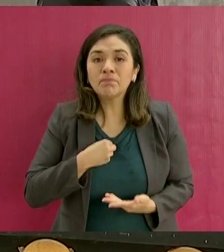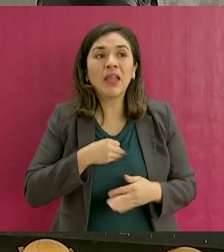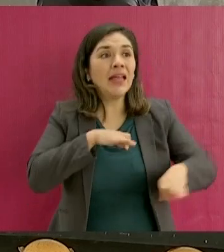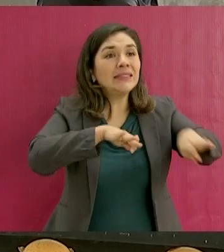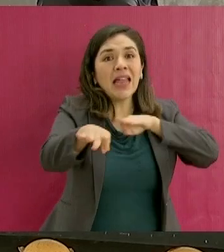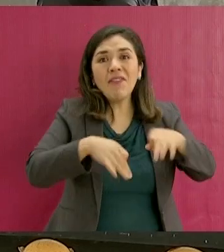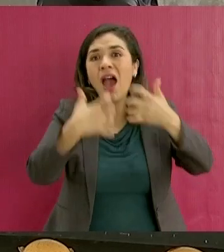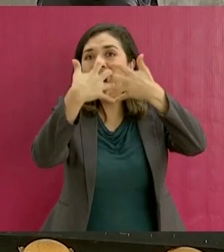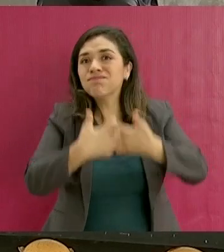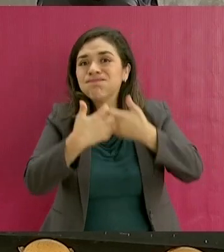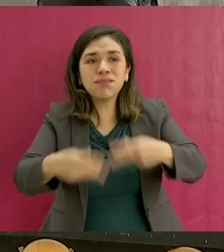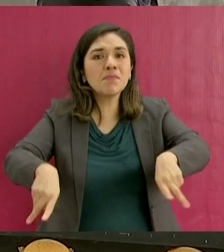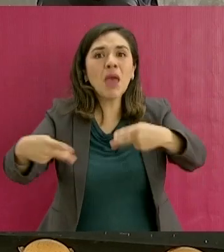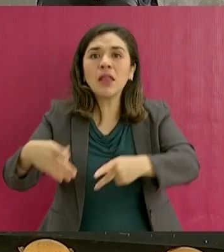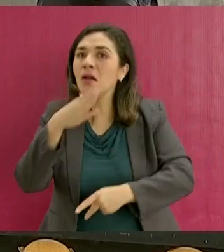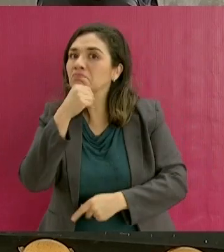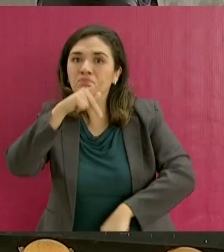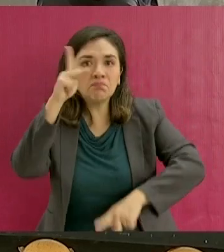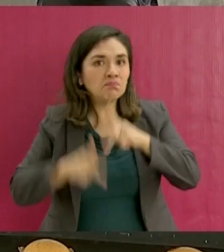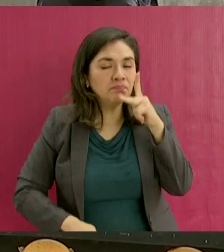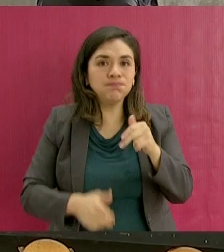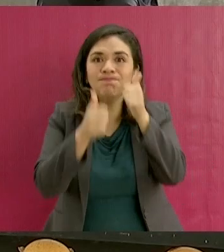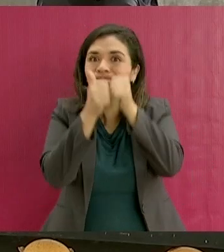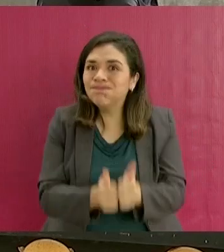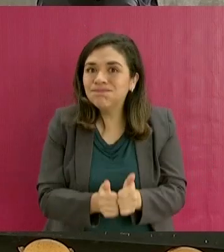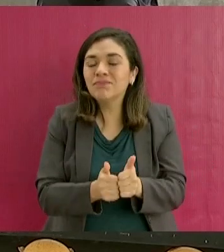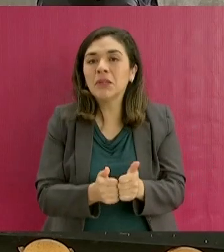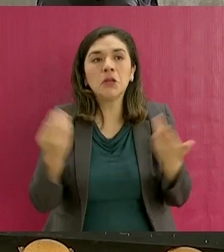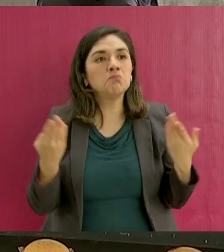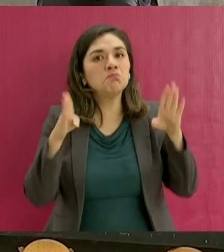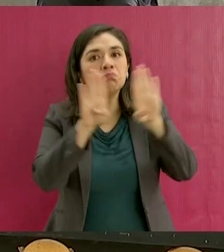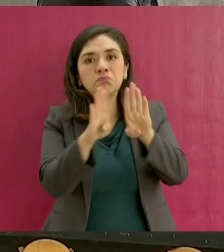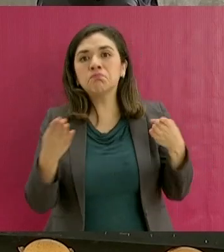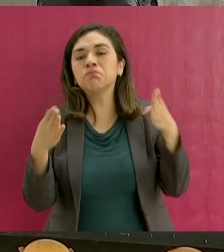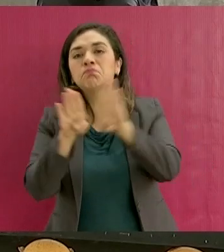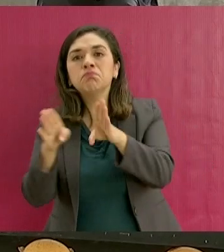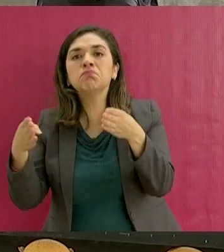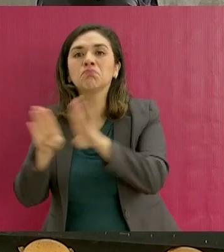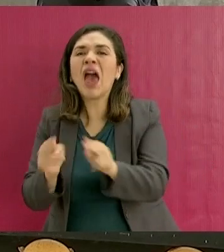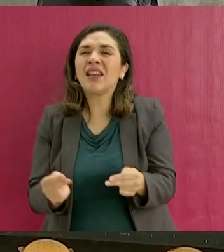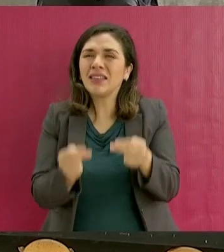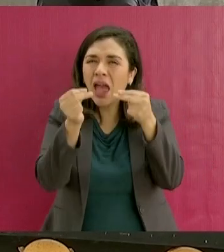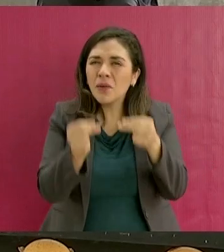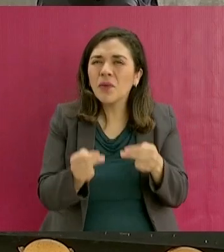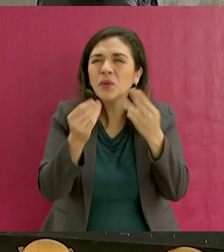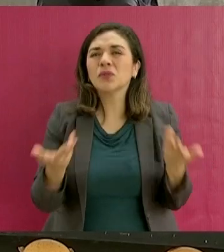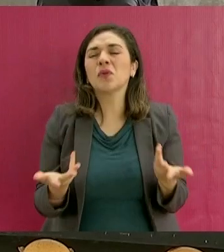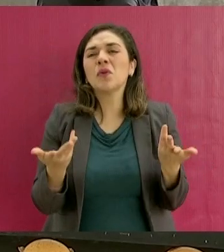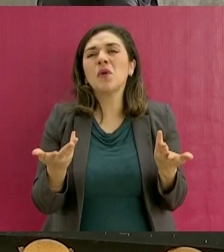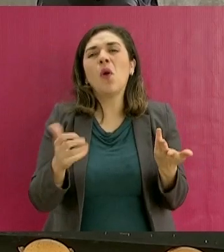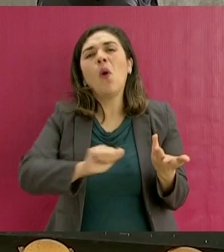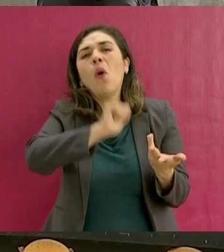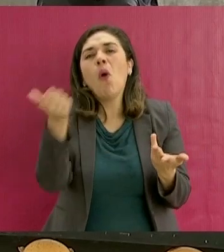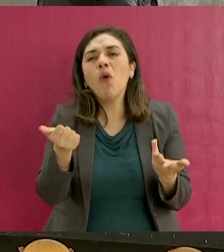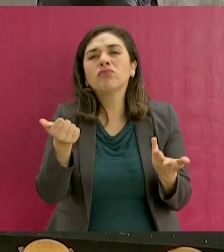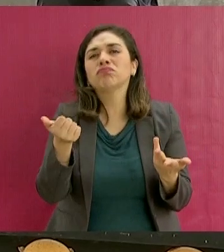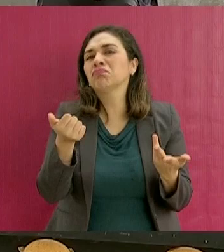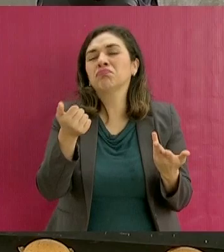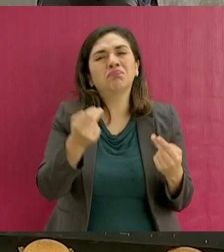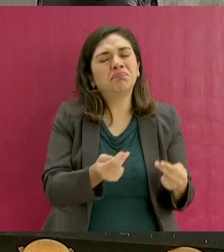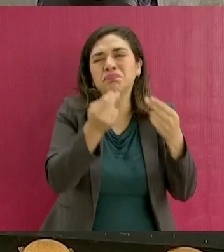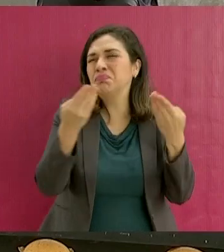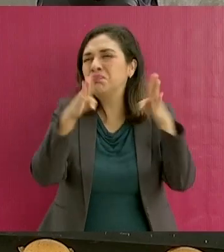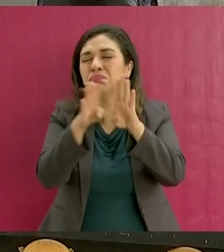actividad productiva. Se cerraron negocios y esto